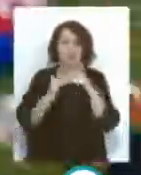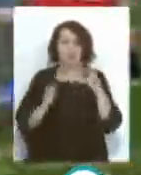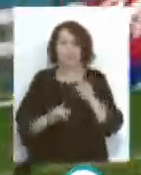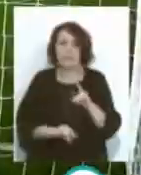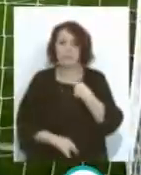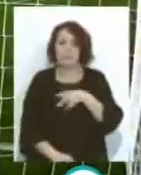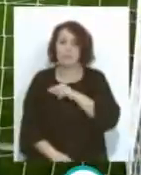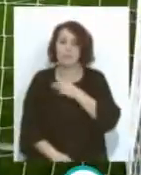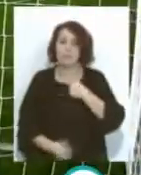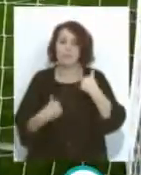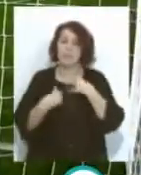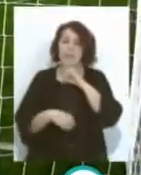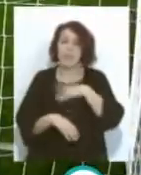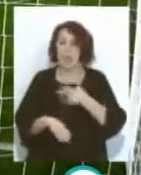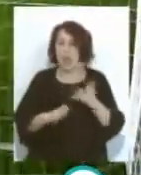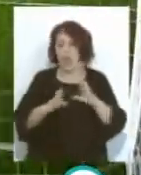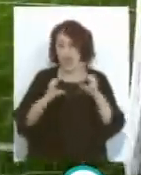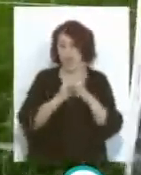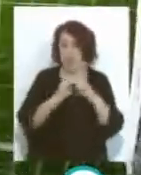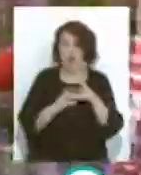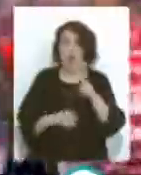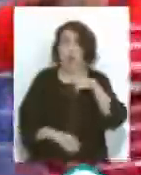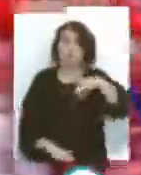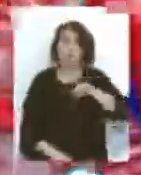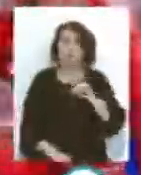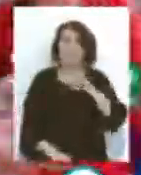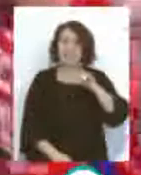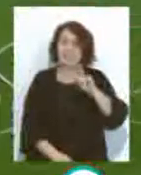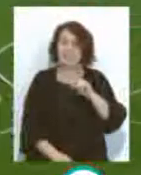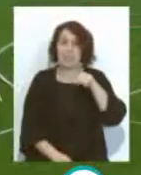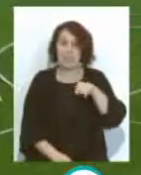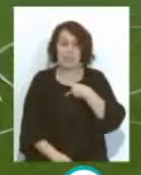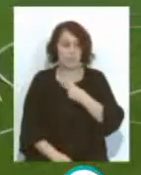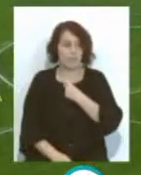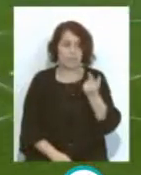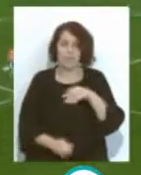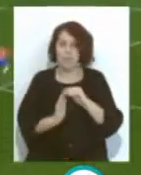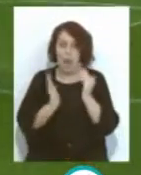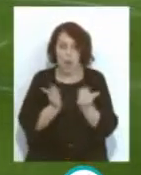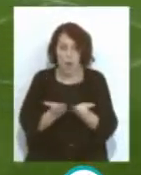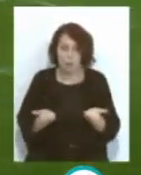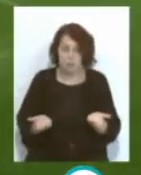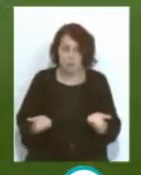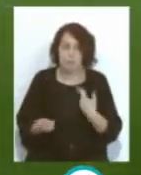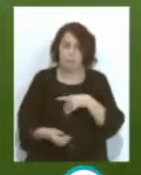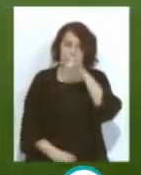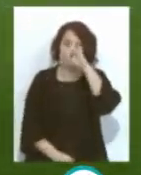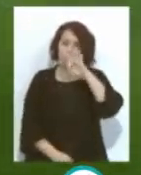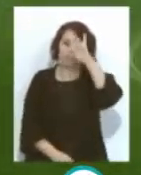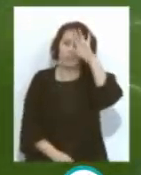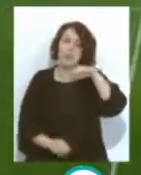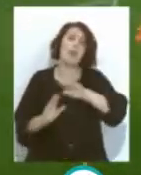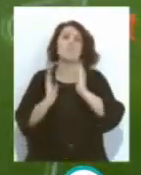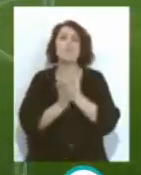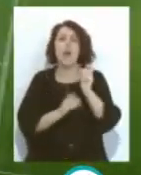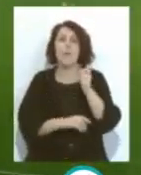todo El mérito Lo hizo Para el Granada Un Titi Con esa Salida de balón La verdad Que increíble Que haya sido Campeón